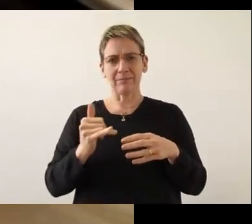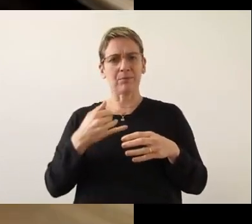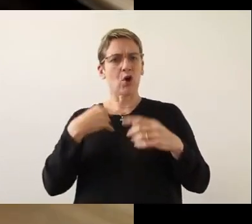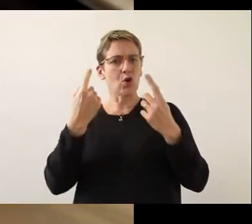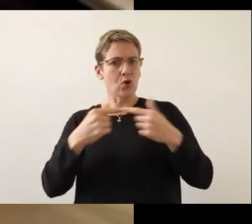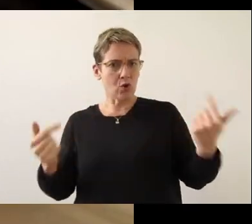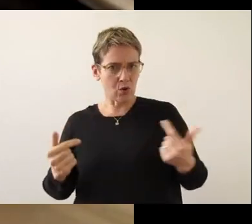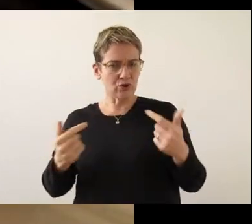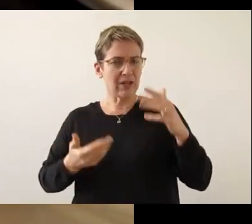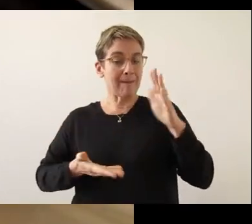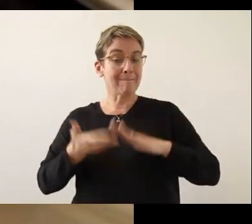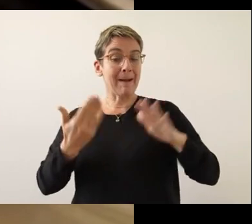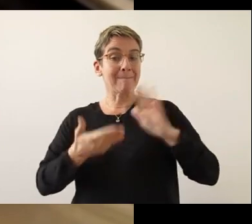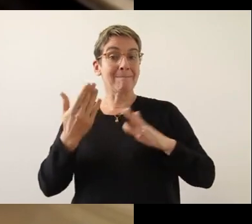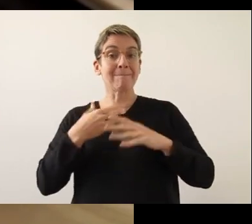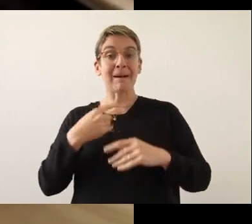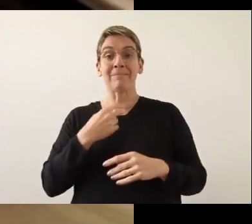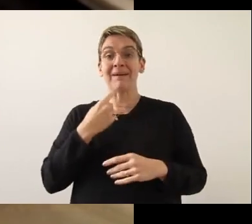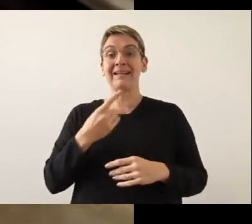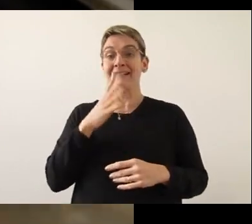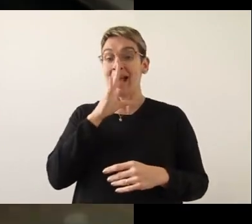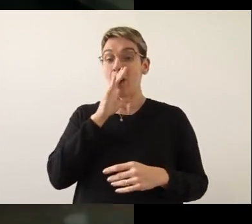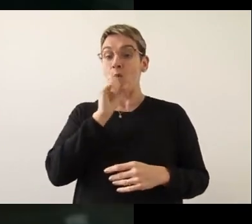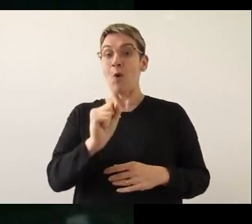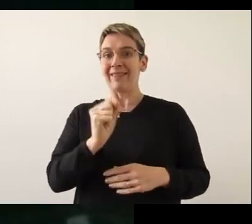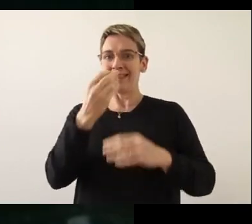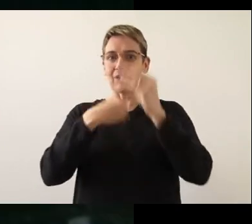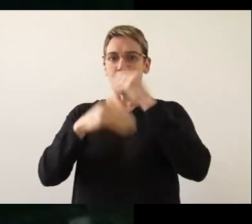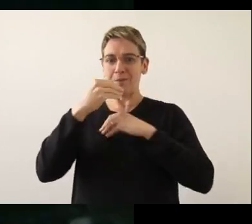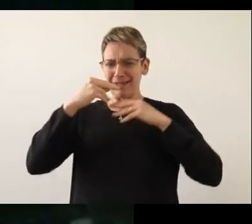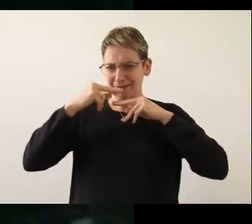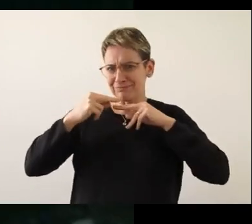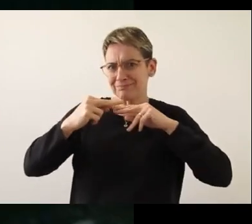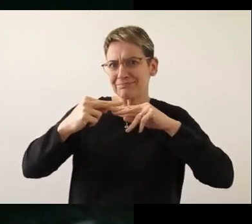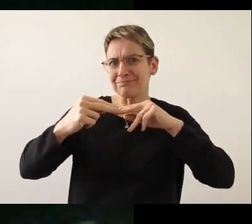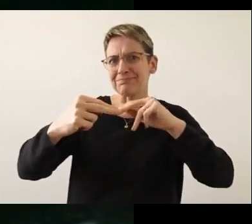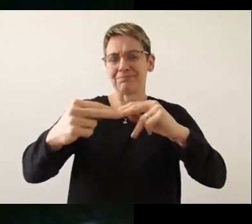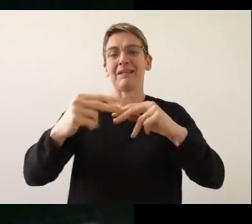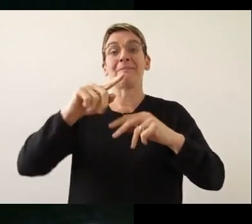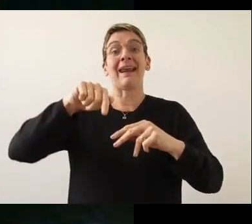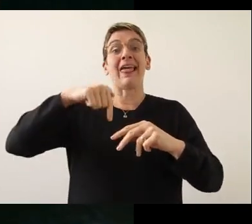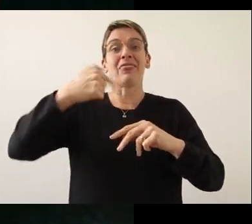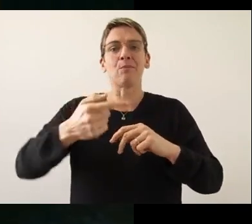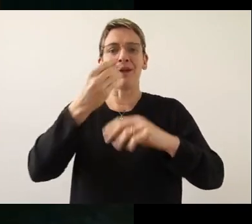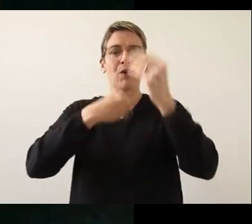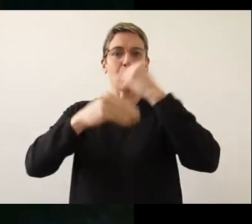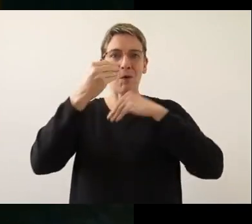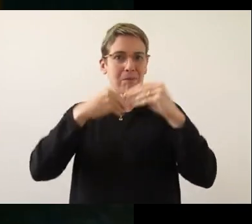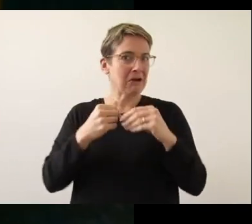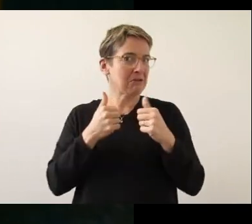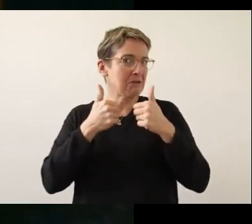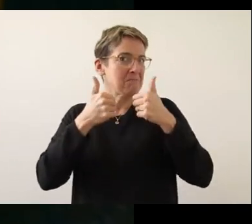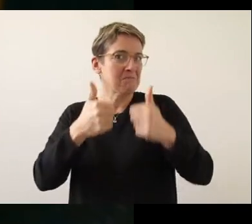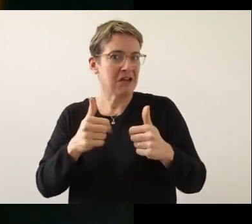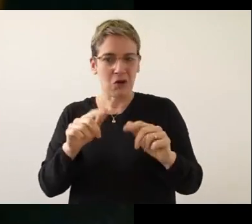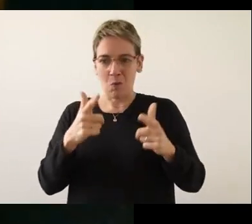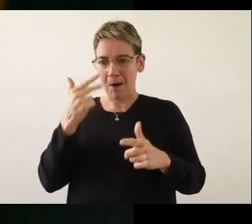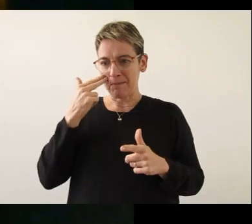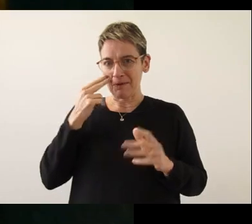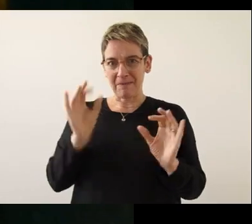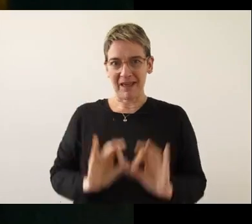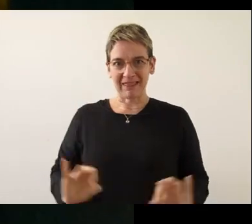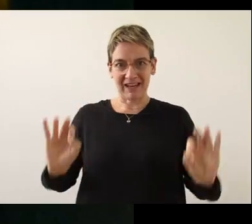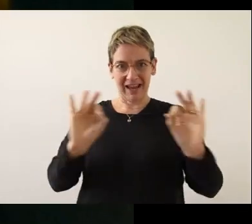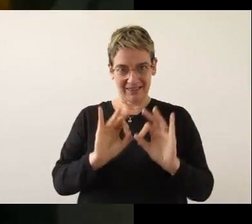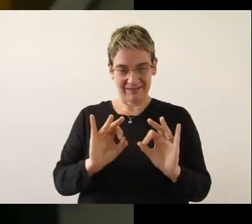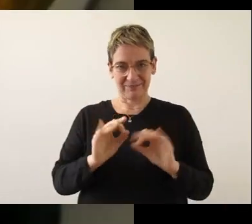aumentar la vida útil de los alimentos y poder consumirlos posteriormente sin que sean dañinos para la